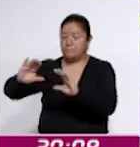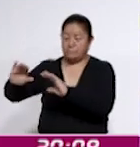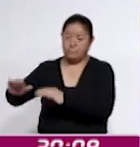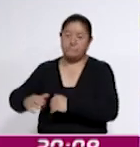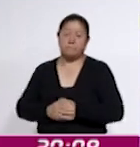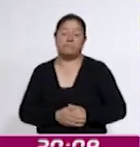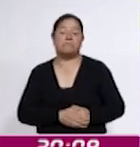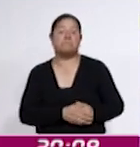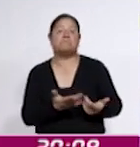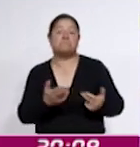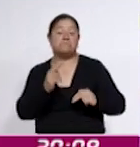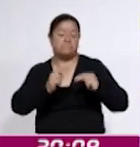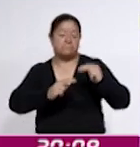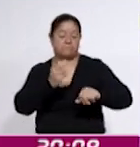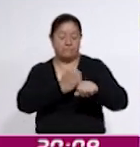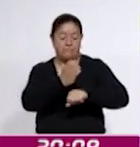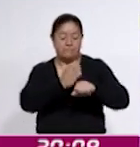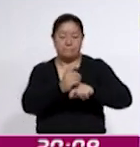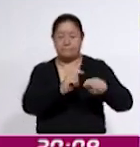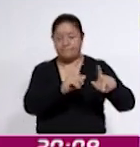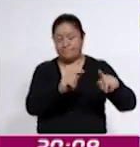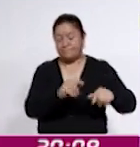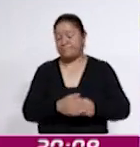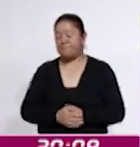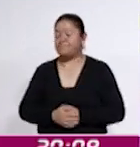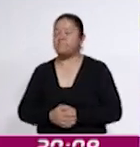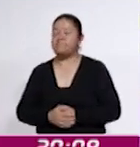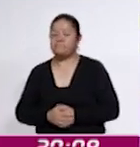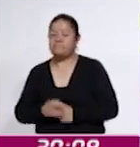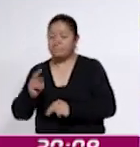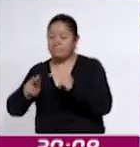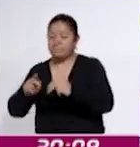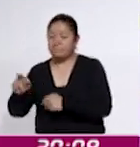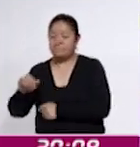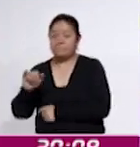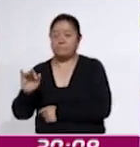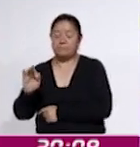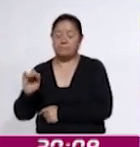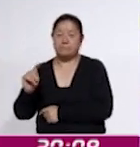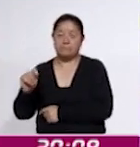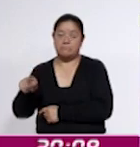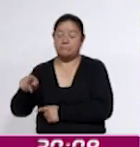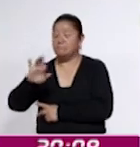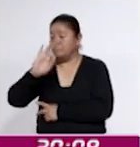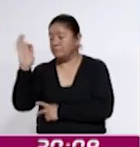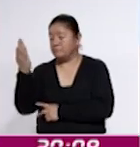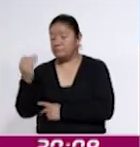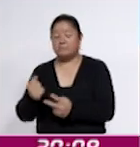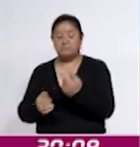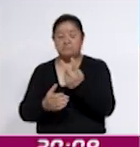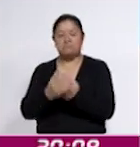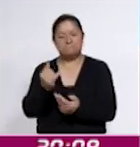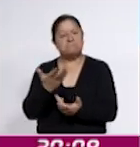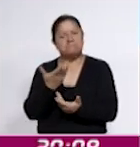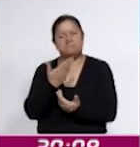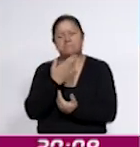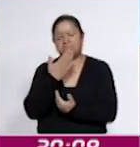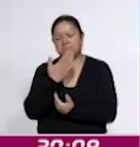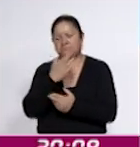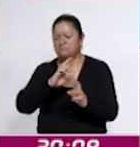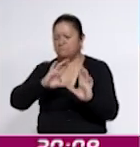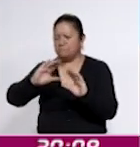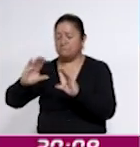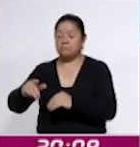Tlaxcala a nivel estatal y en el caso del Instituto Federal de Telecomunicaciones a nivel federal, pues va dando frutos. En este taller se